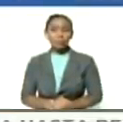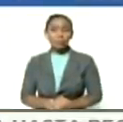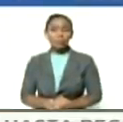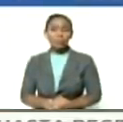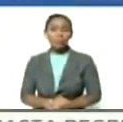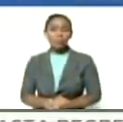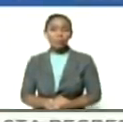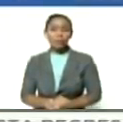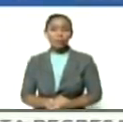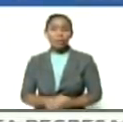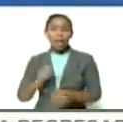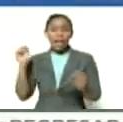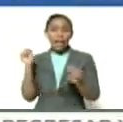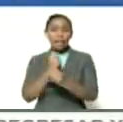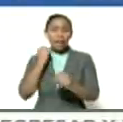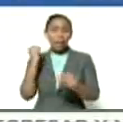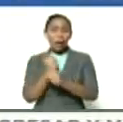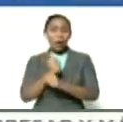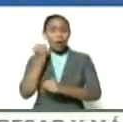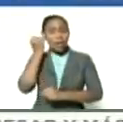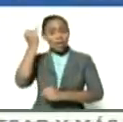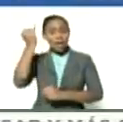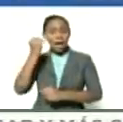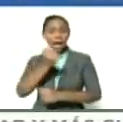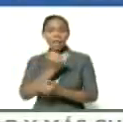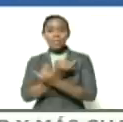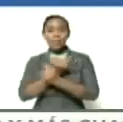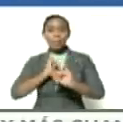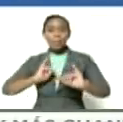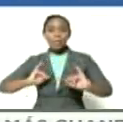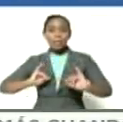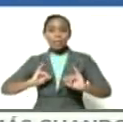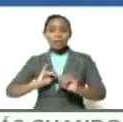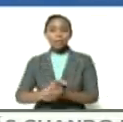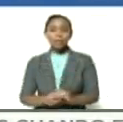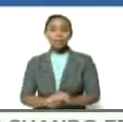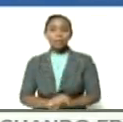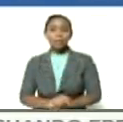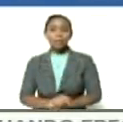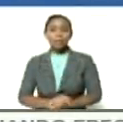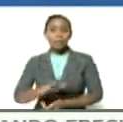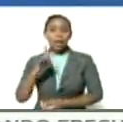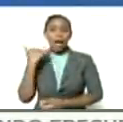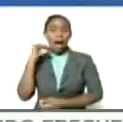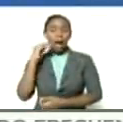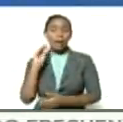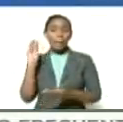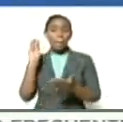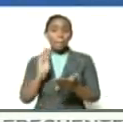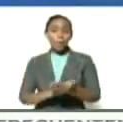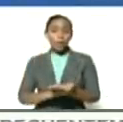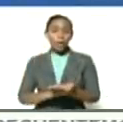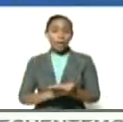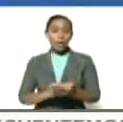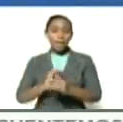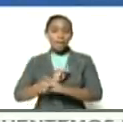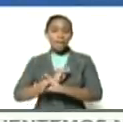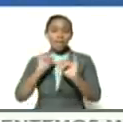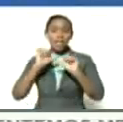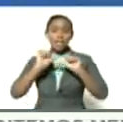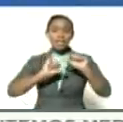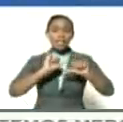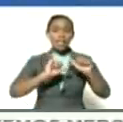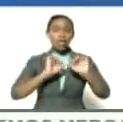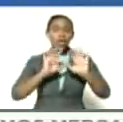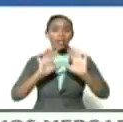la gesta de las ideas independentistas tenemos que ubicarla finales del siglo